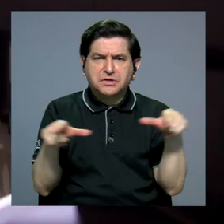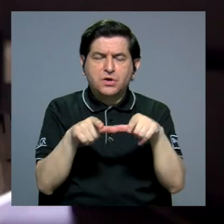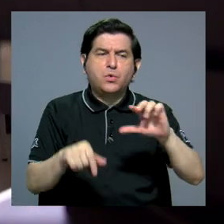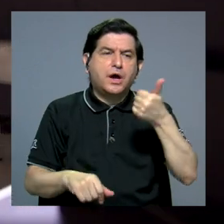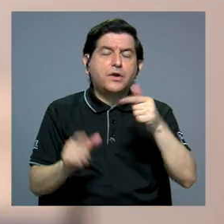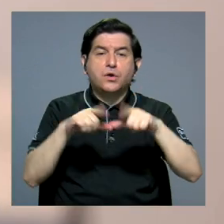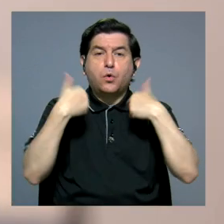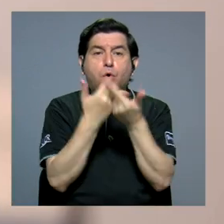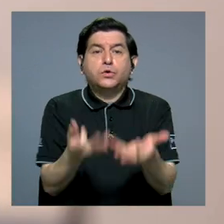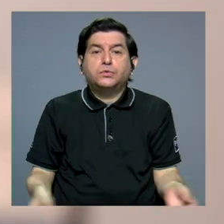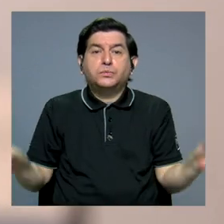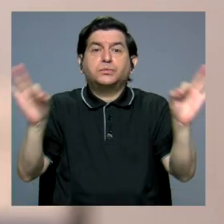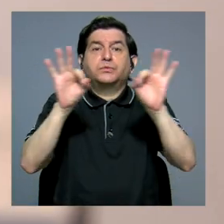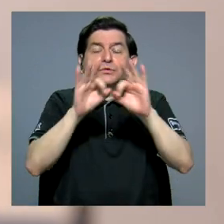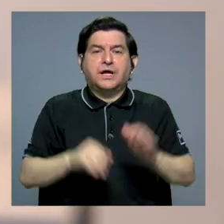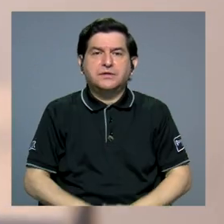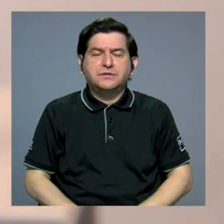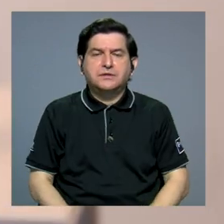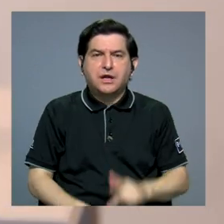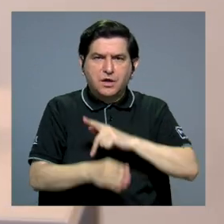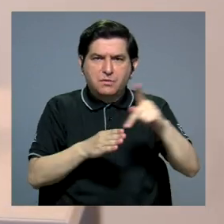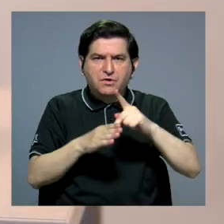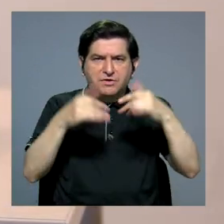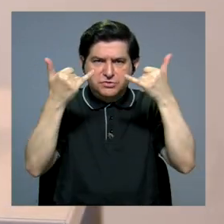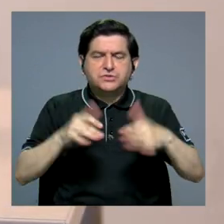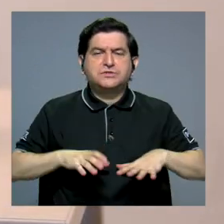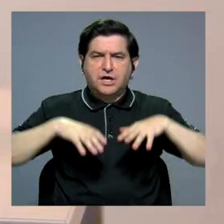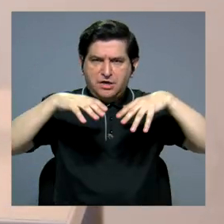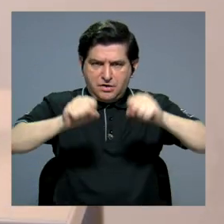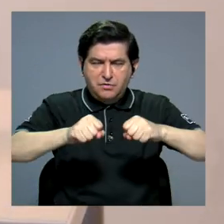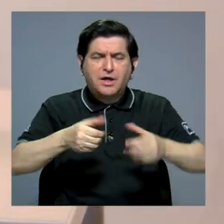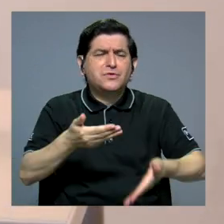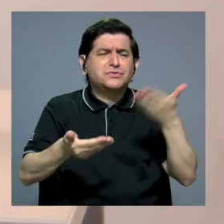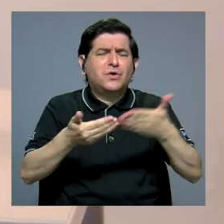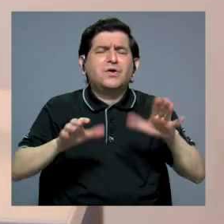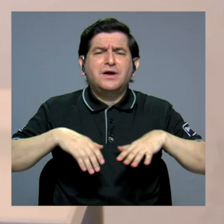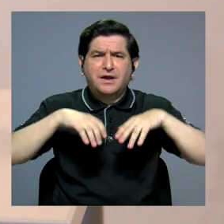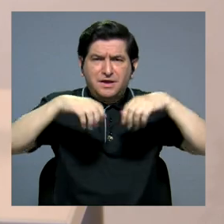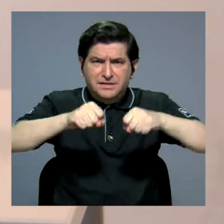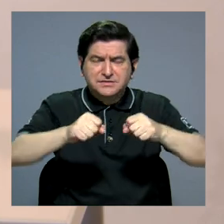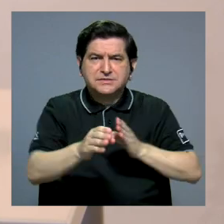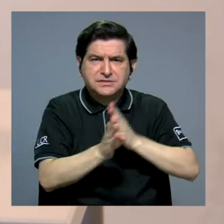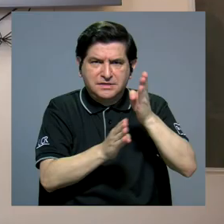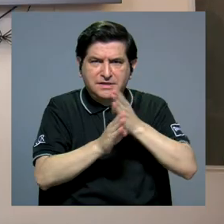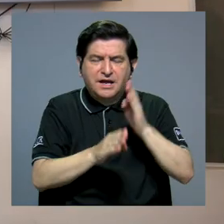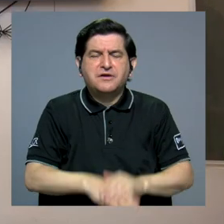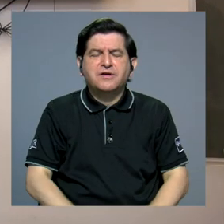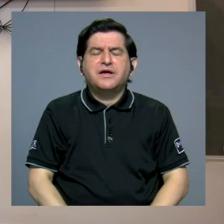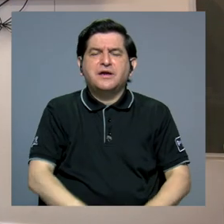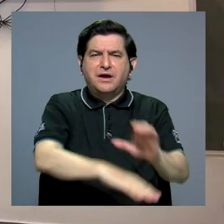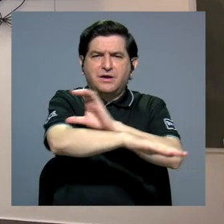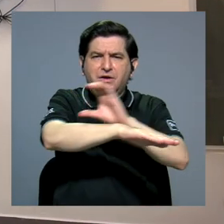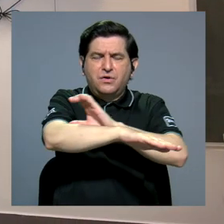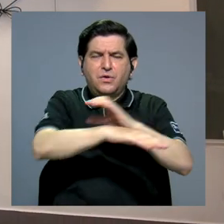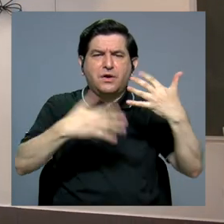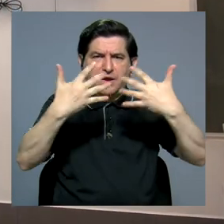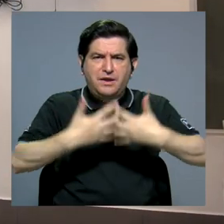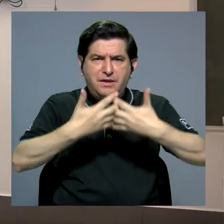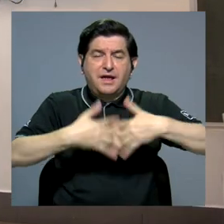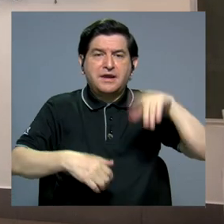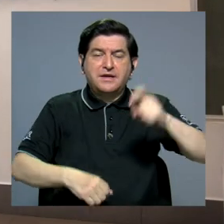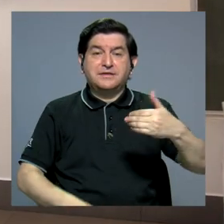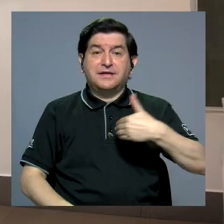zona. Otro grupo importante son profesionales ya graduados o a punto de graduarse de carreras como informática empresarial